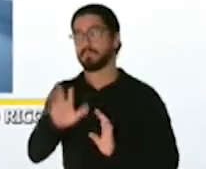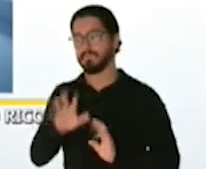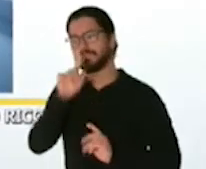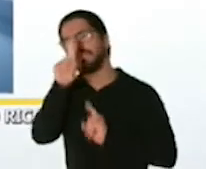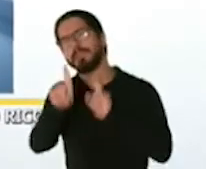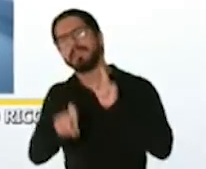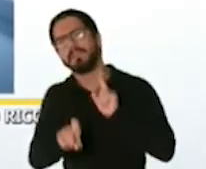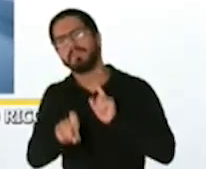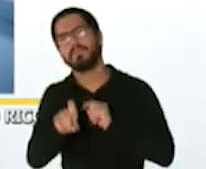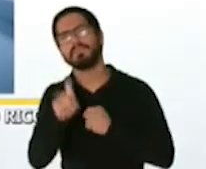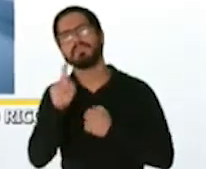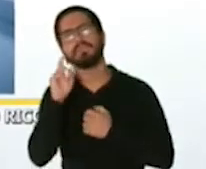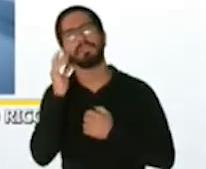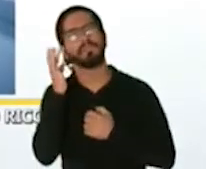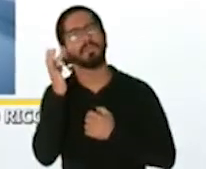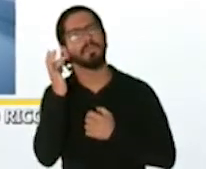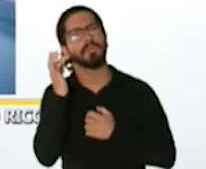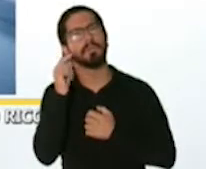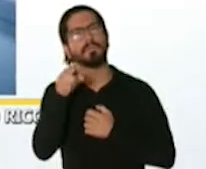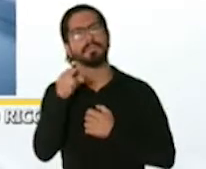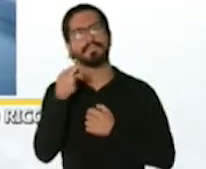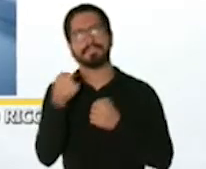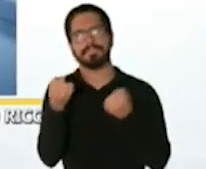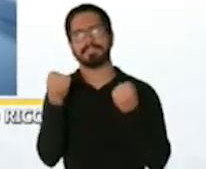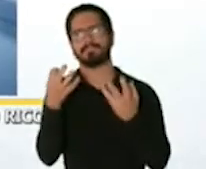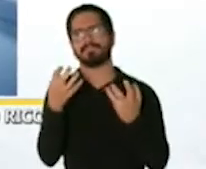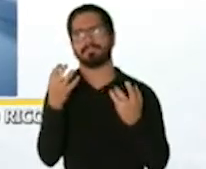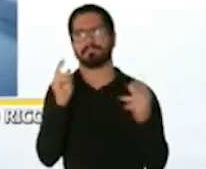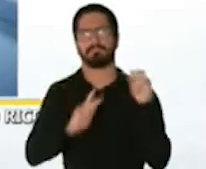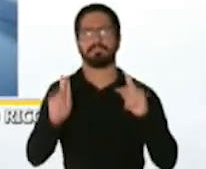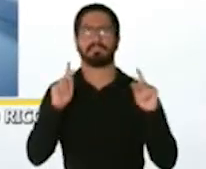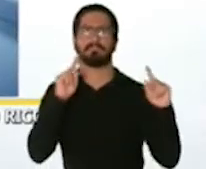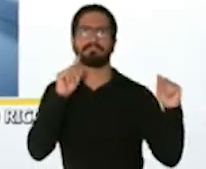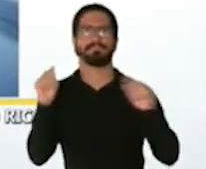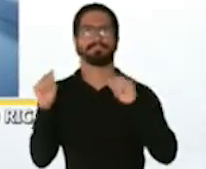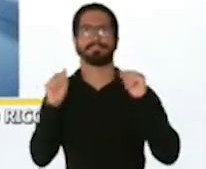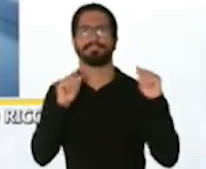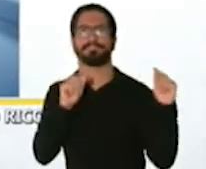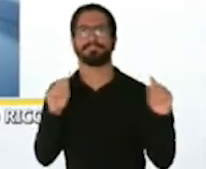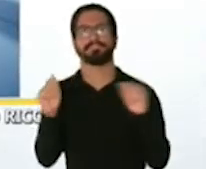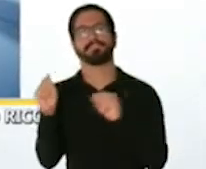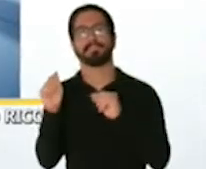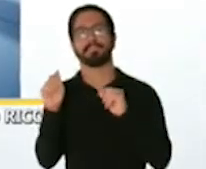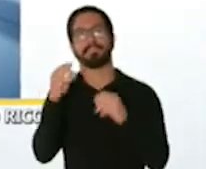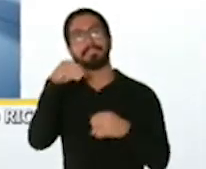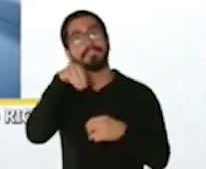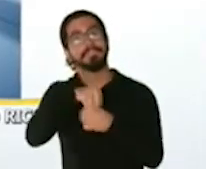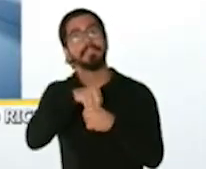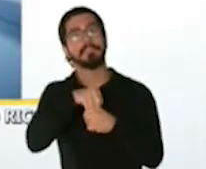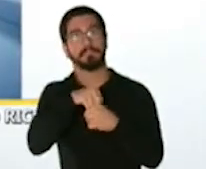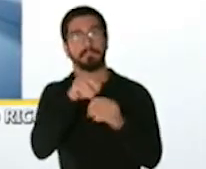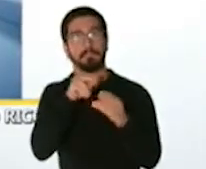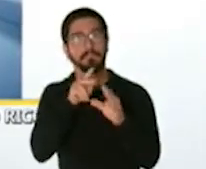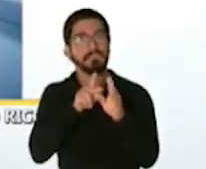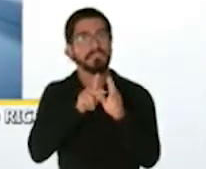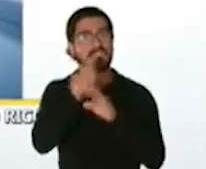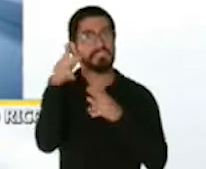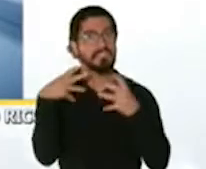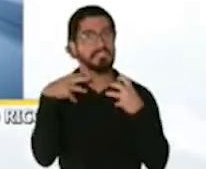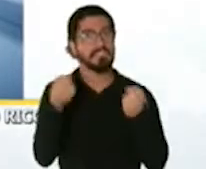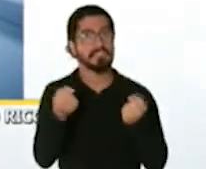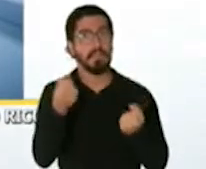porque si he escuchado algunos comentarios de que incluso dentro de los profesionales de la salud pues no